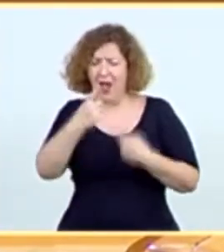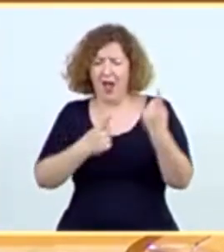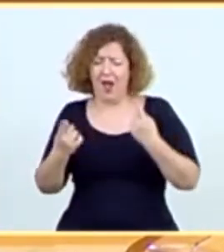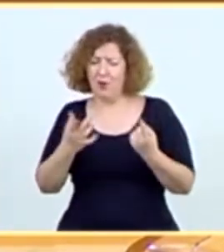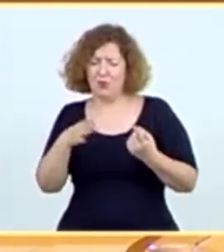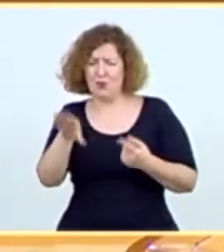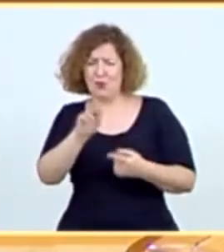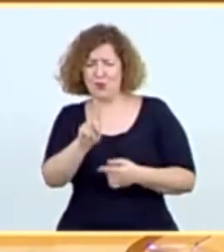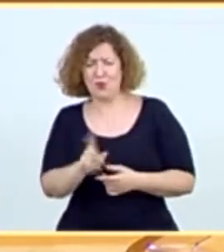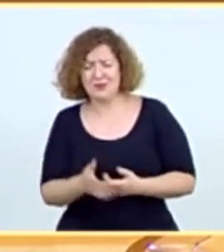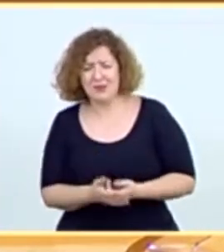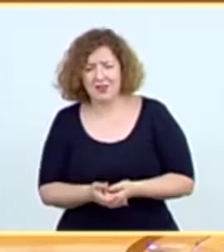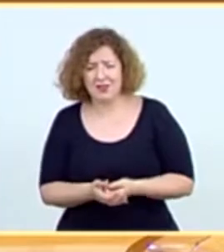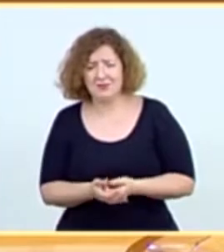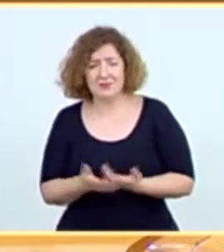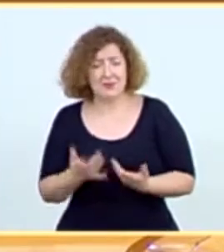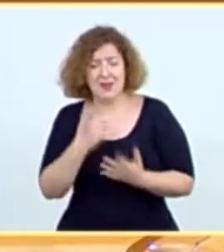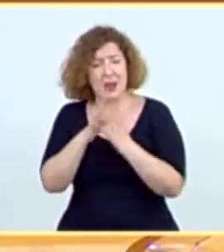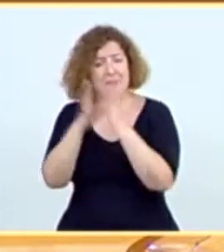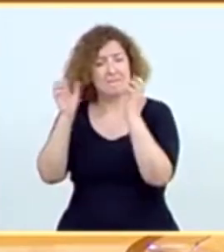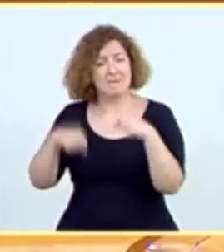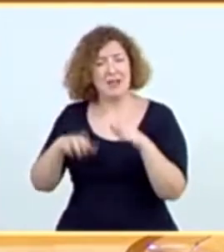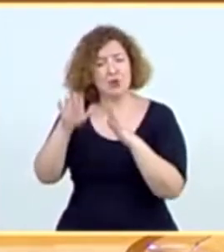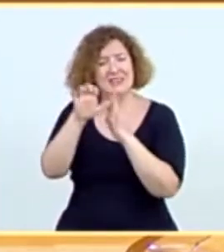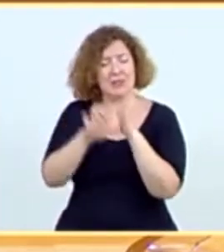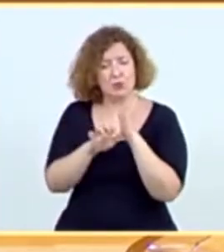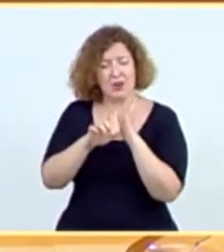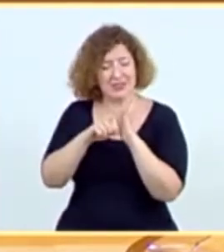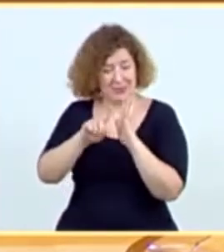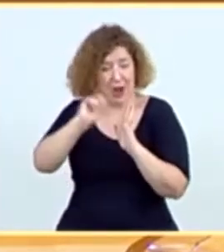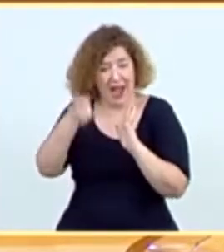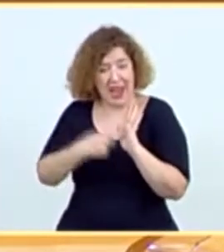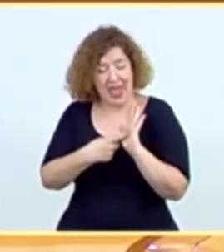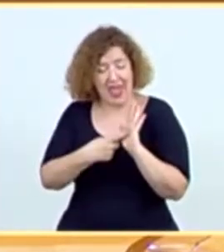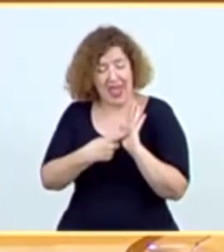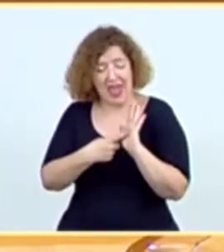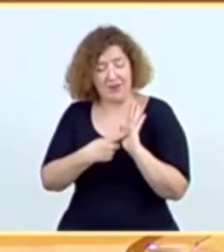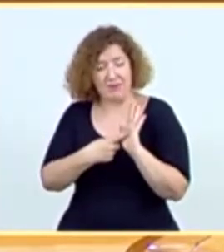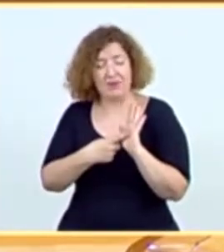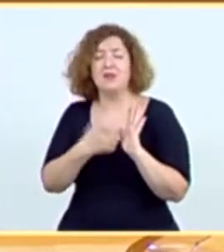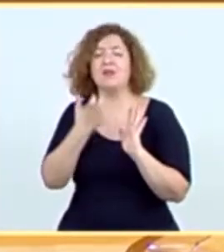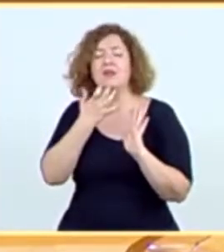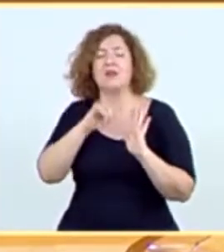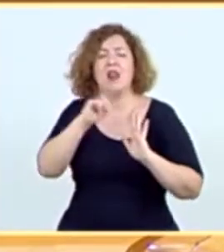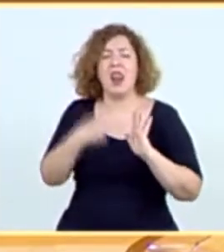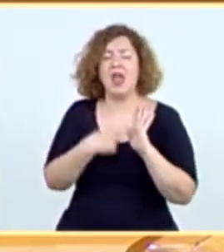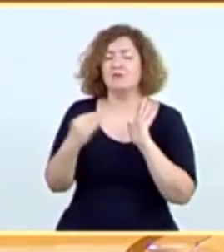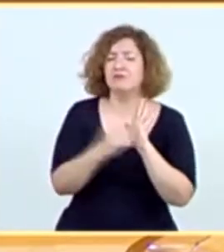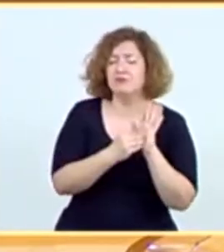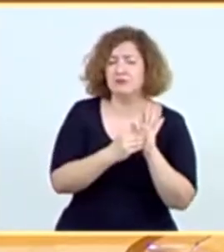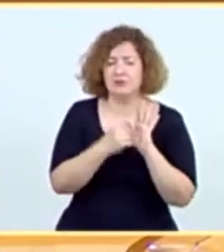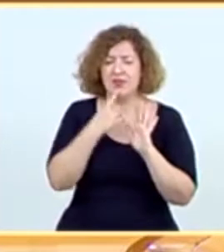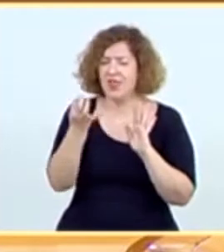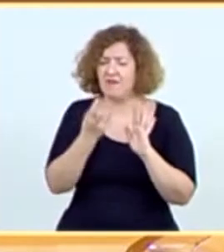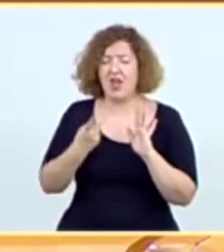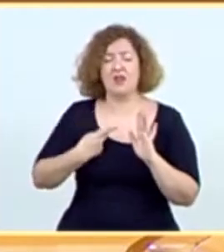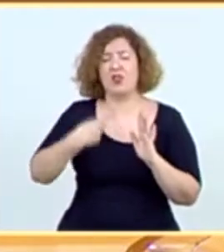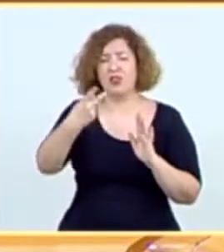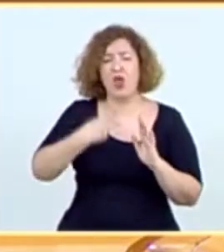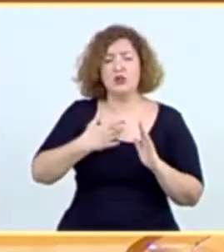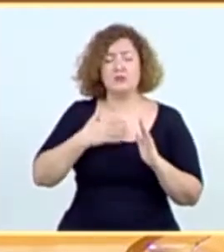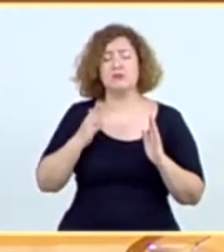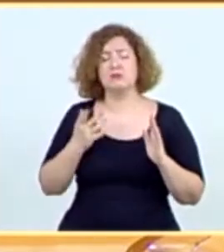señorías. Pues bien, el pacto estatutario, que es una ley orgánica, compromete a las partes al cumplimiento de los compromisos